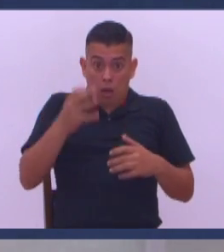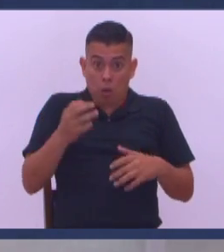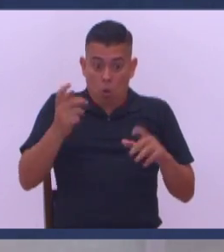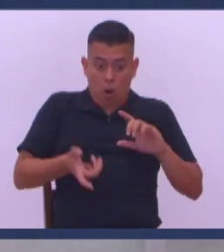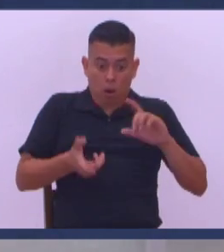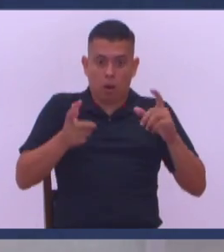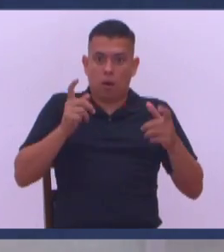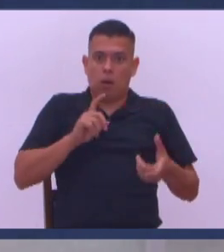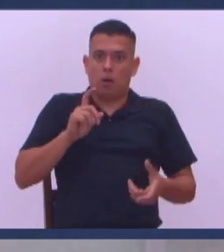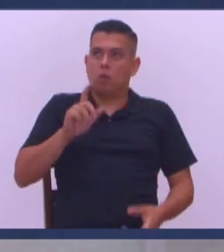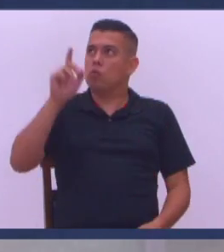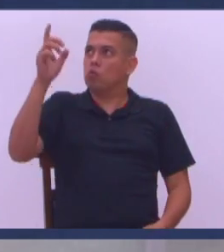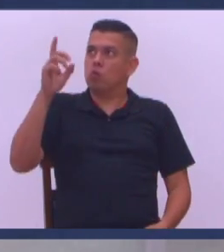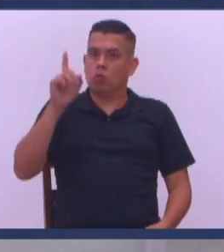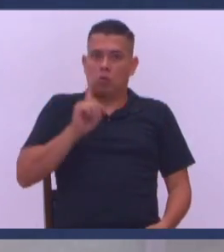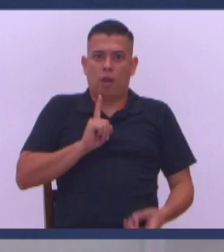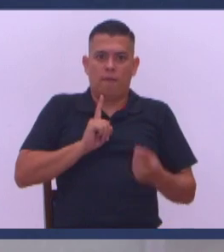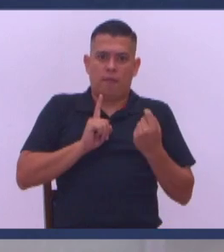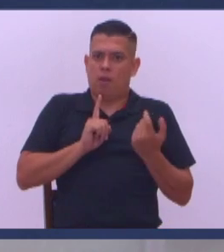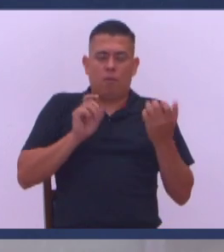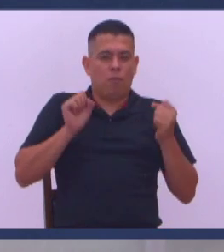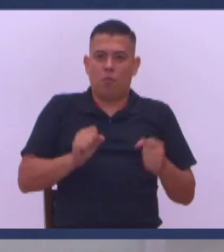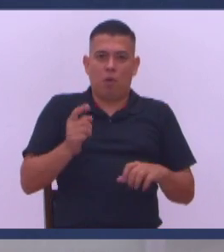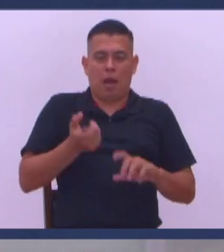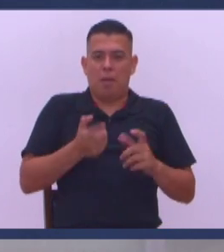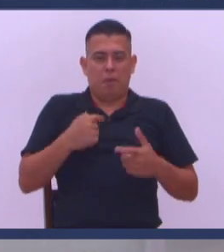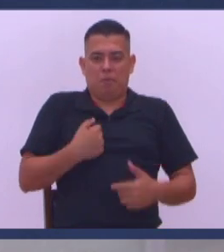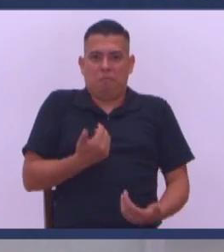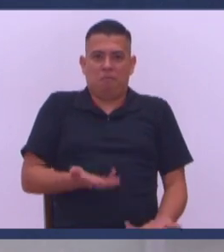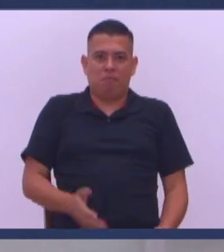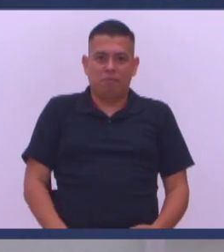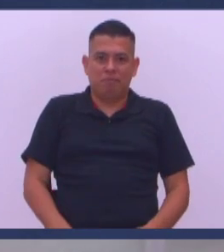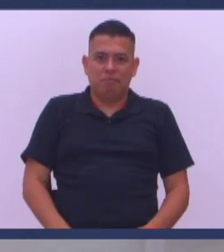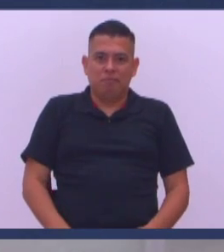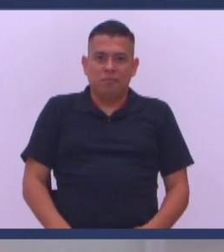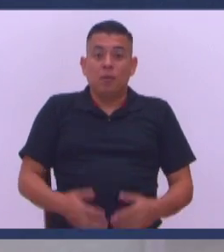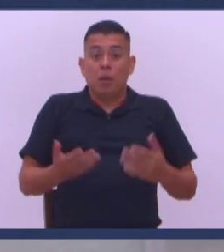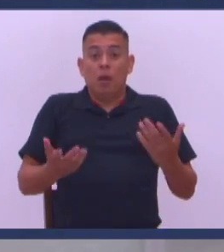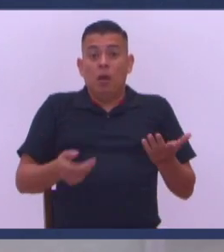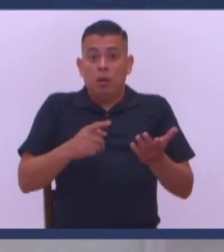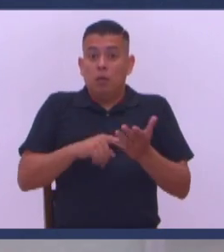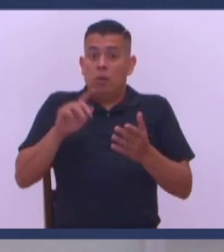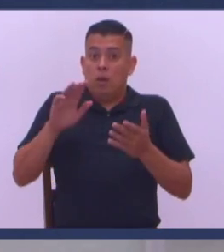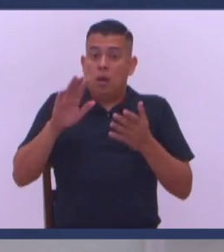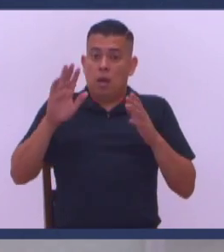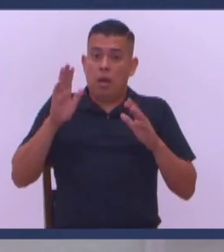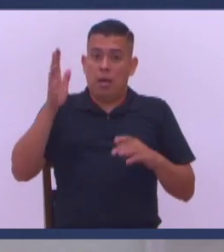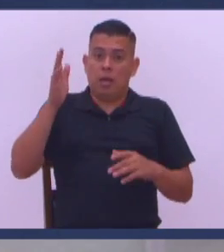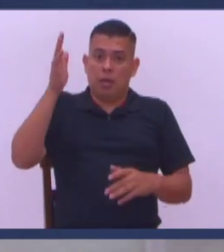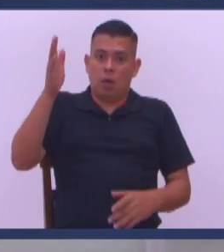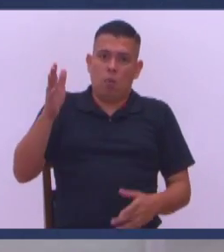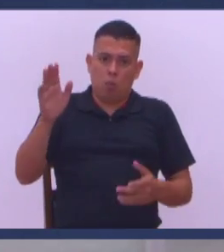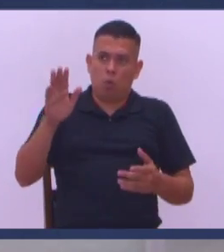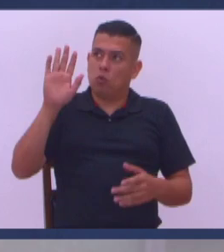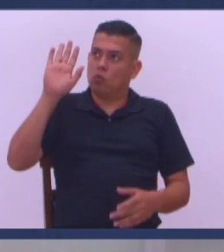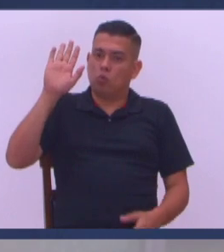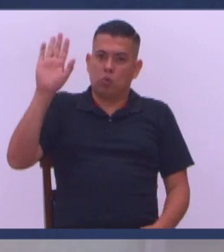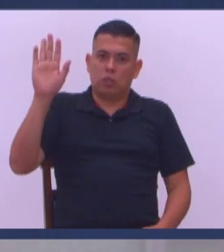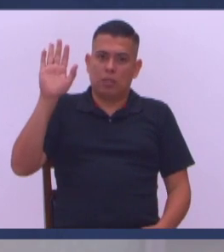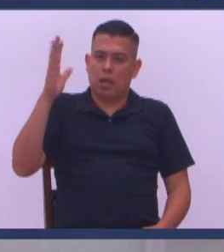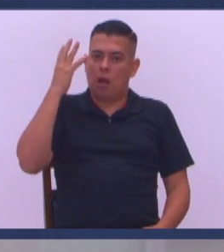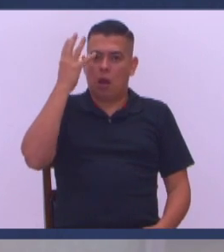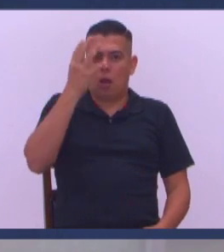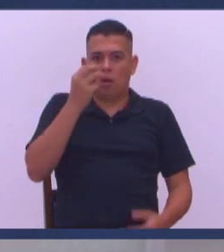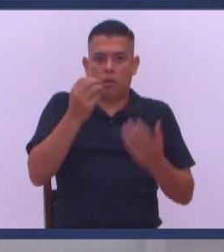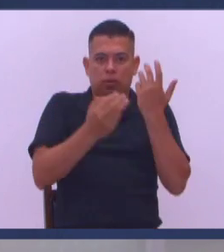que vamos a cambiar Sin el agua de vida Que es Cristo No vamos a poder Ceder ante la situación Sin el agua de vida Que es Cristo Porque el agua de Cristo Es